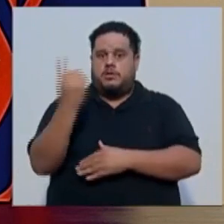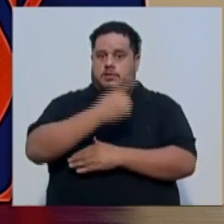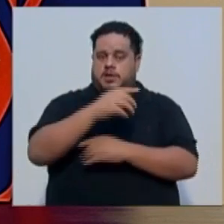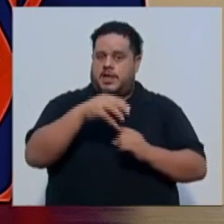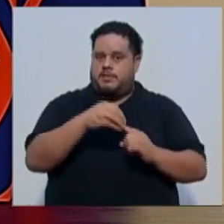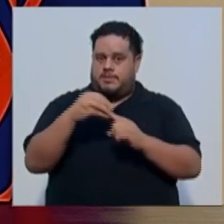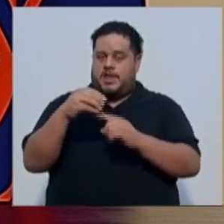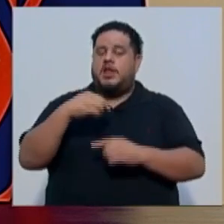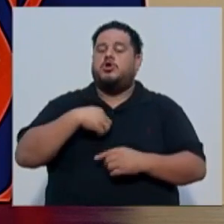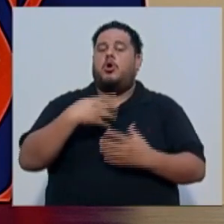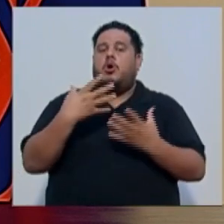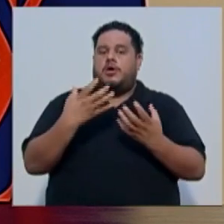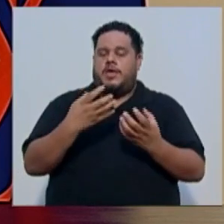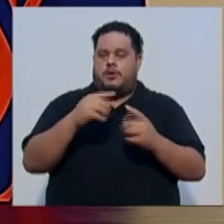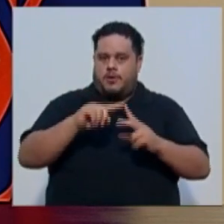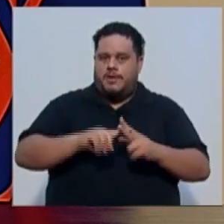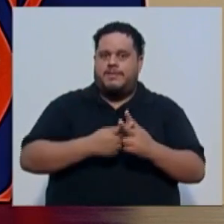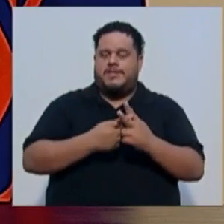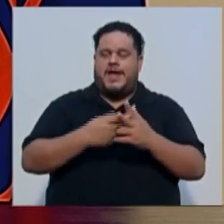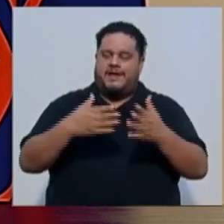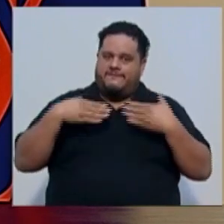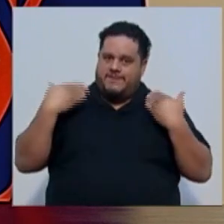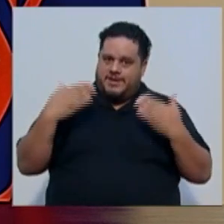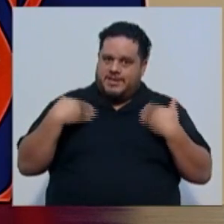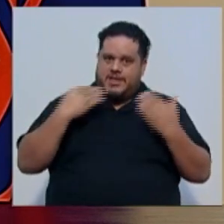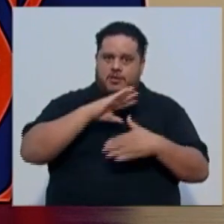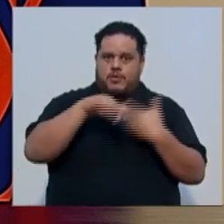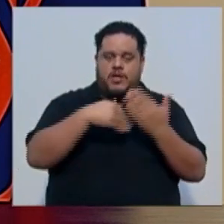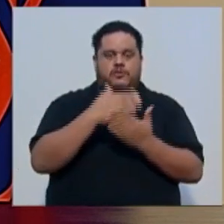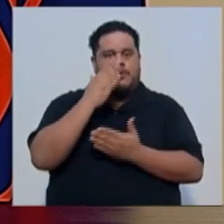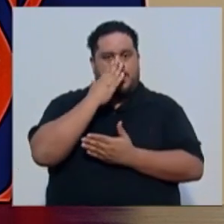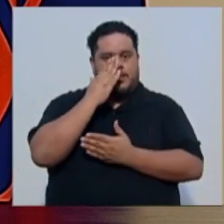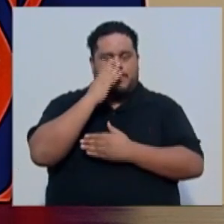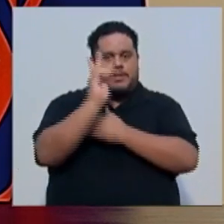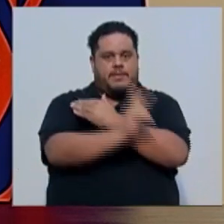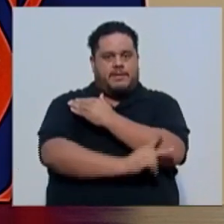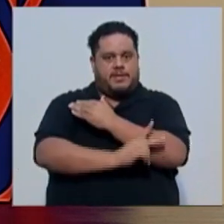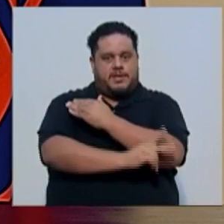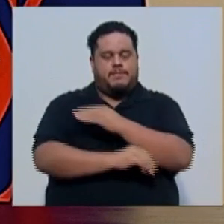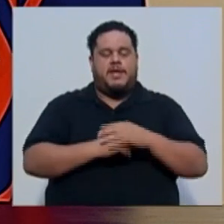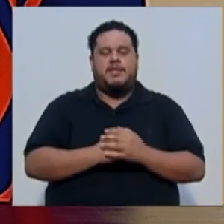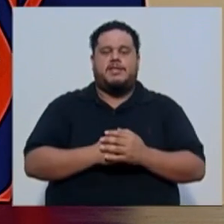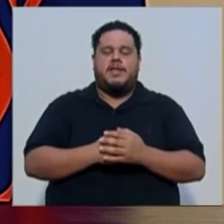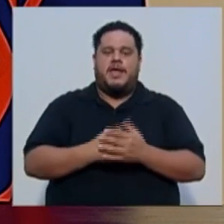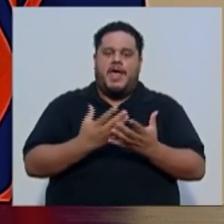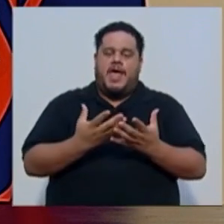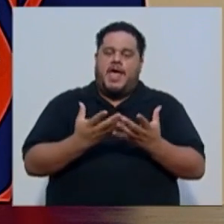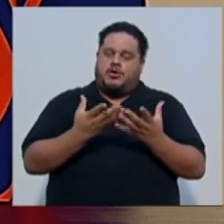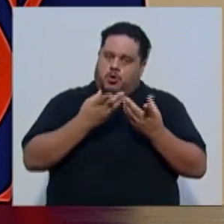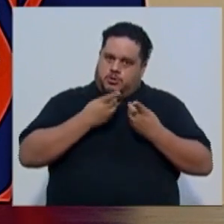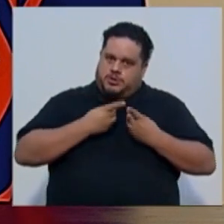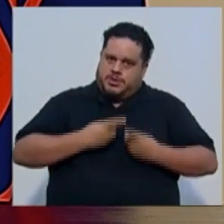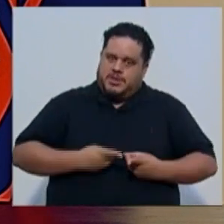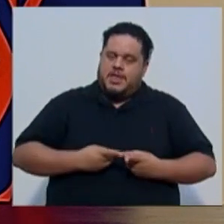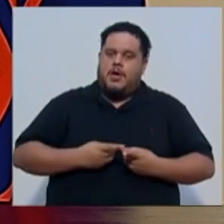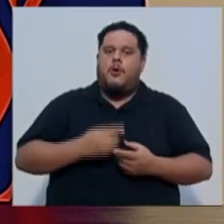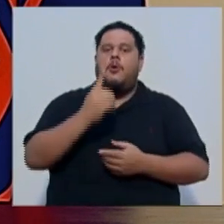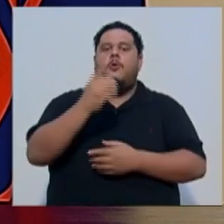especial. Quiero empezar felicitando a todas las madres del país, deseándoles un día